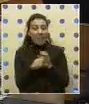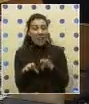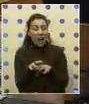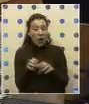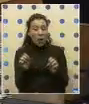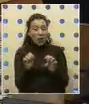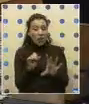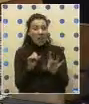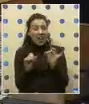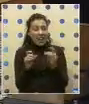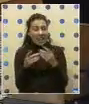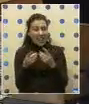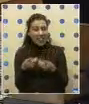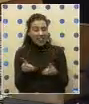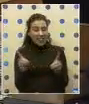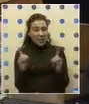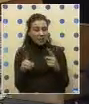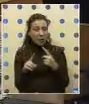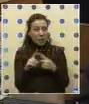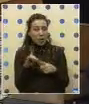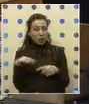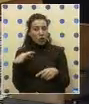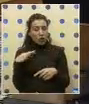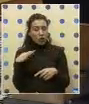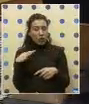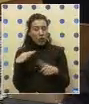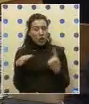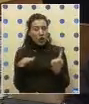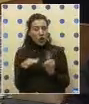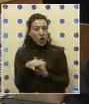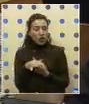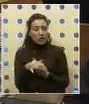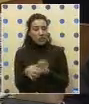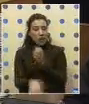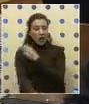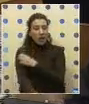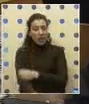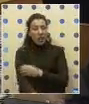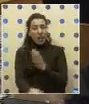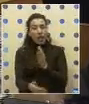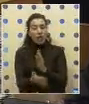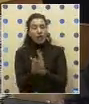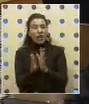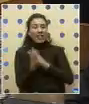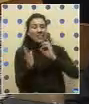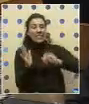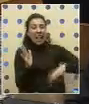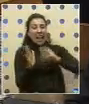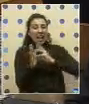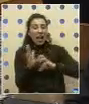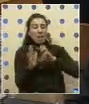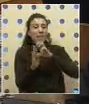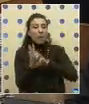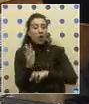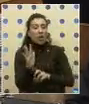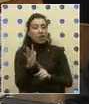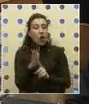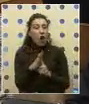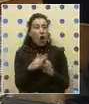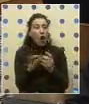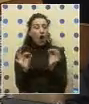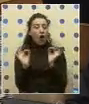de elegirlo democráticamente a través de la ciudadanía, los consejeros regionales, hubo que cercenar el proyecto original que iba.